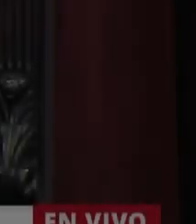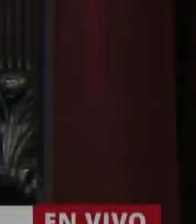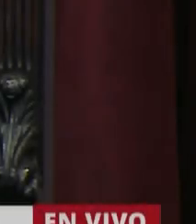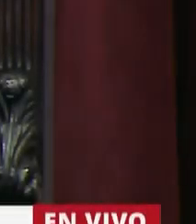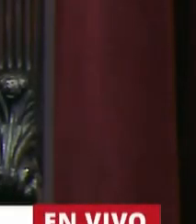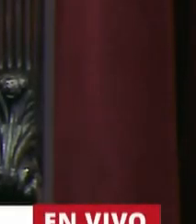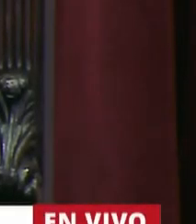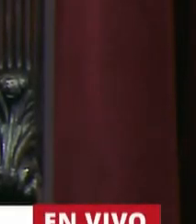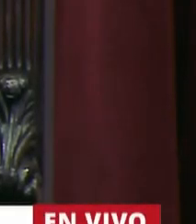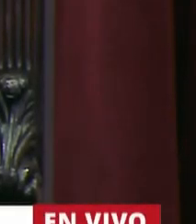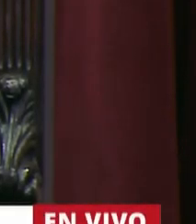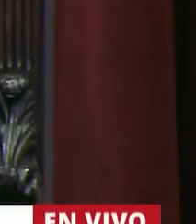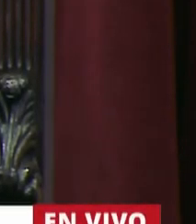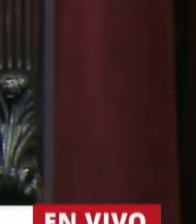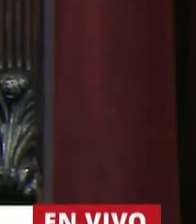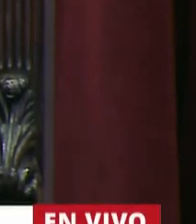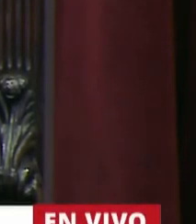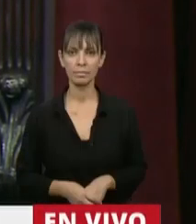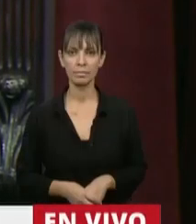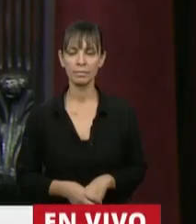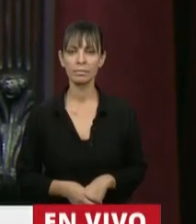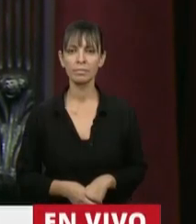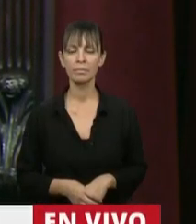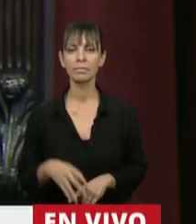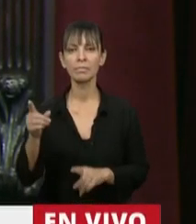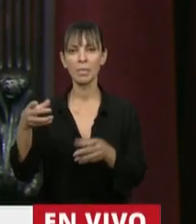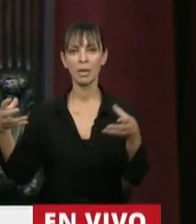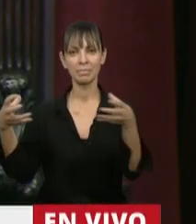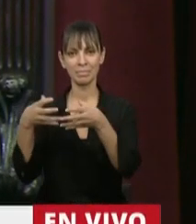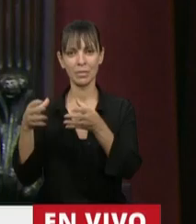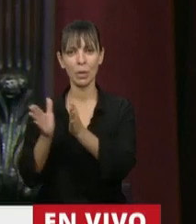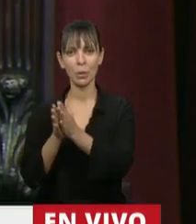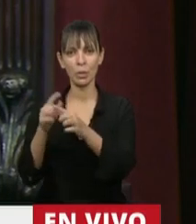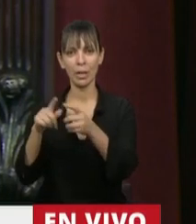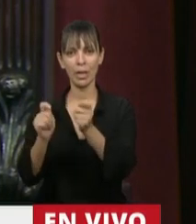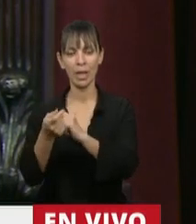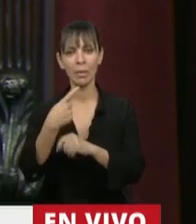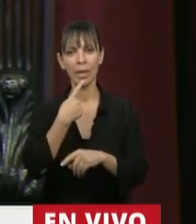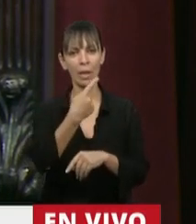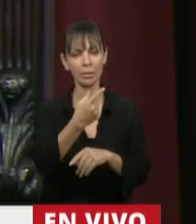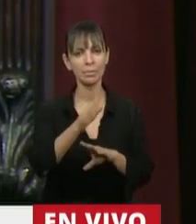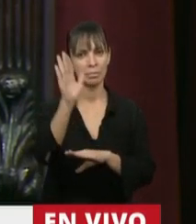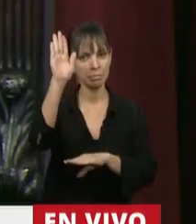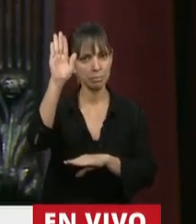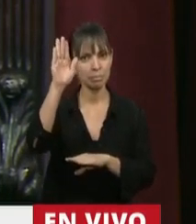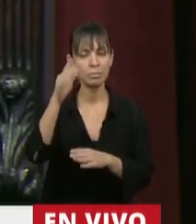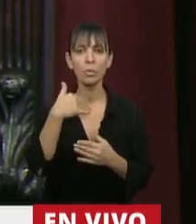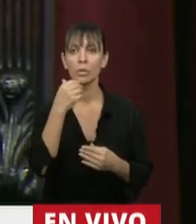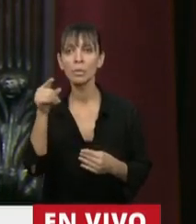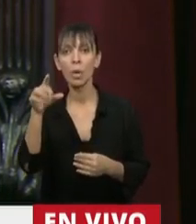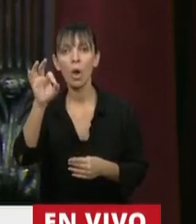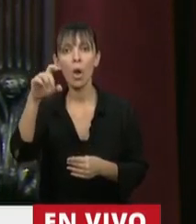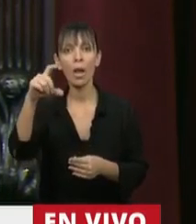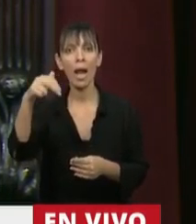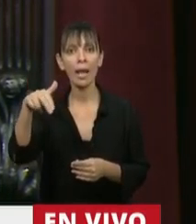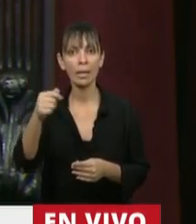Me había hecho saber la secretaria parlamentaria del Interbloque de Juntos por el Cambio que iba a insertar su discurso. No sé, diputado Cañas,